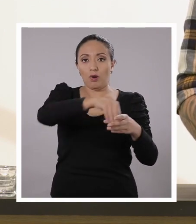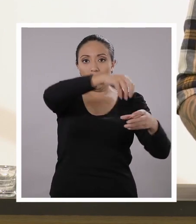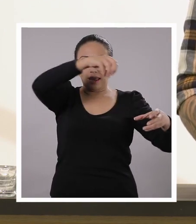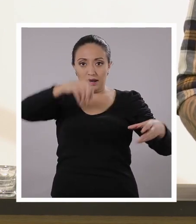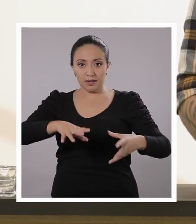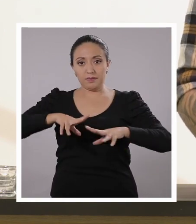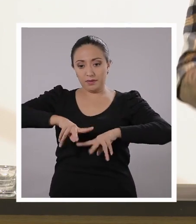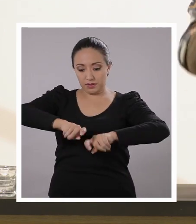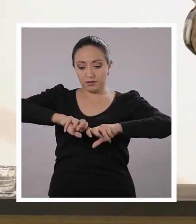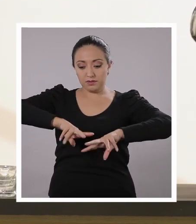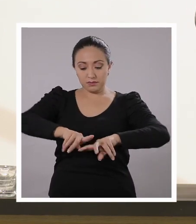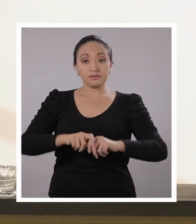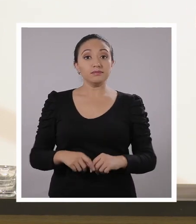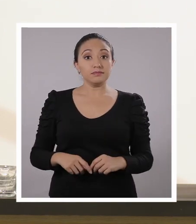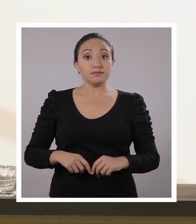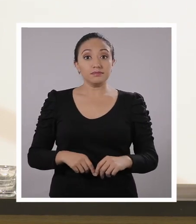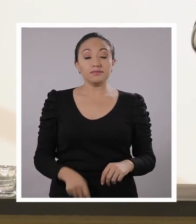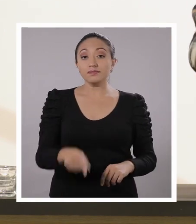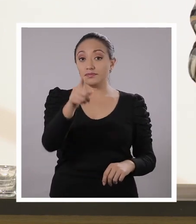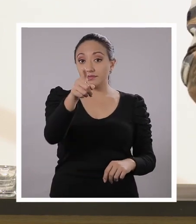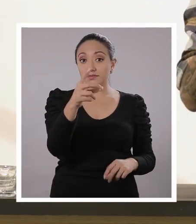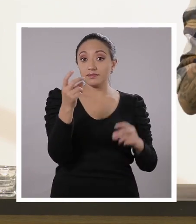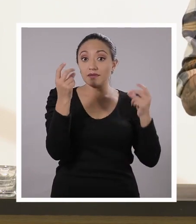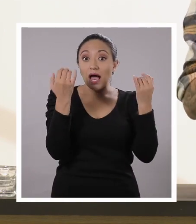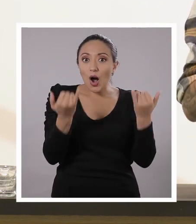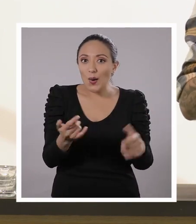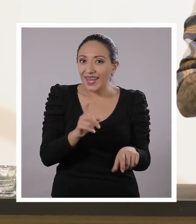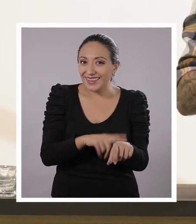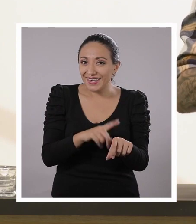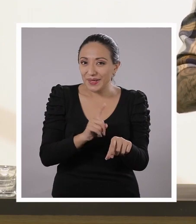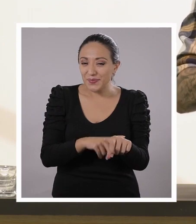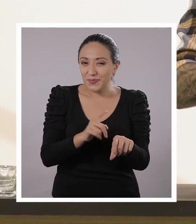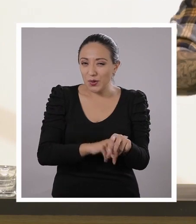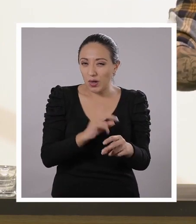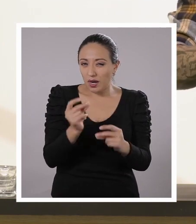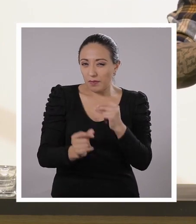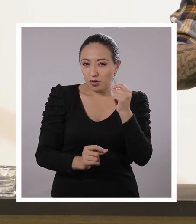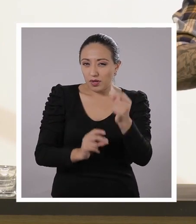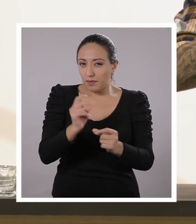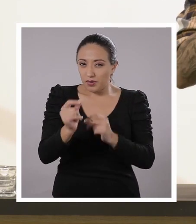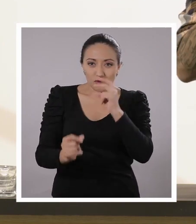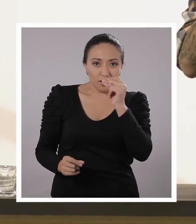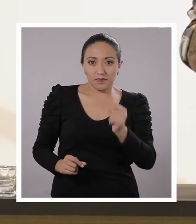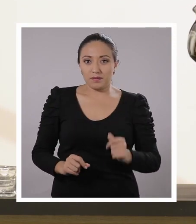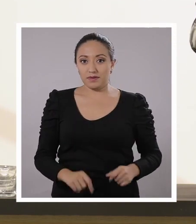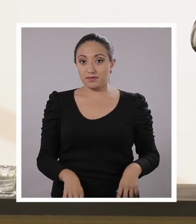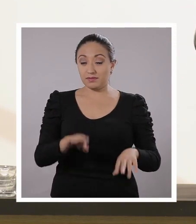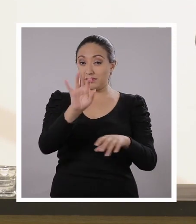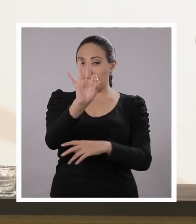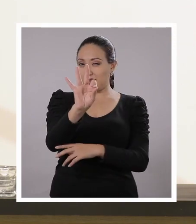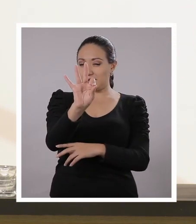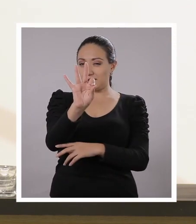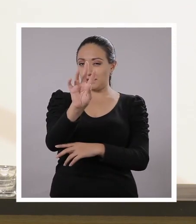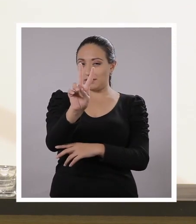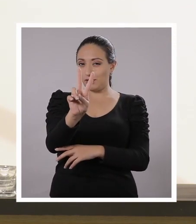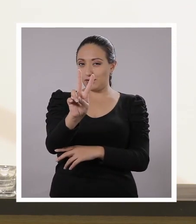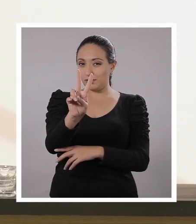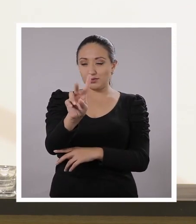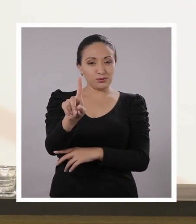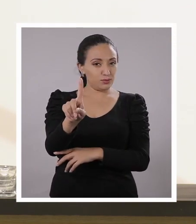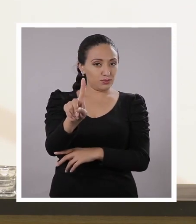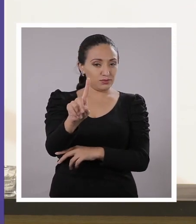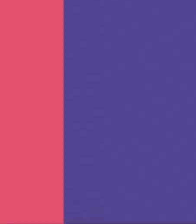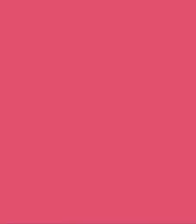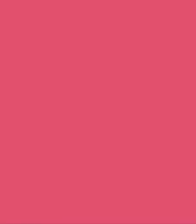amasarla un poco más. ¿Te parece, Santi? Y en este momento vamos a jugar con el tiempo, chicas y chicos. Tres, dos,